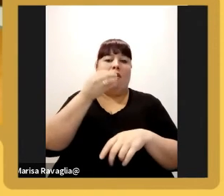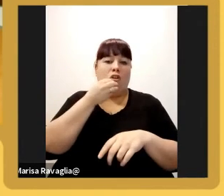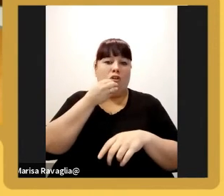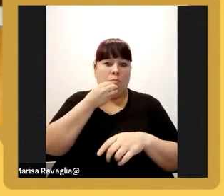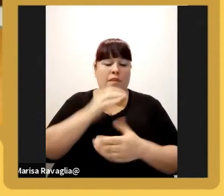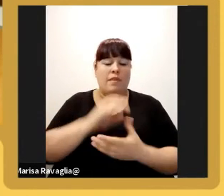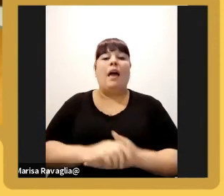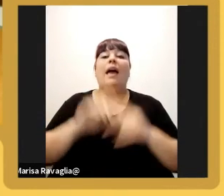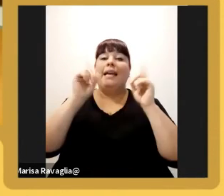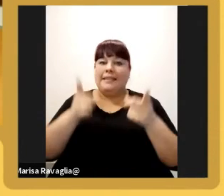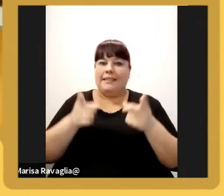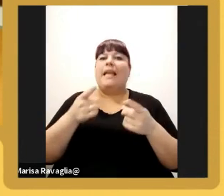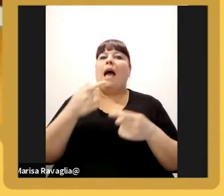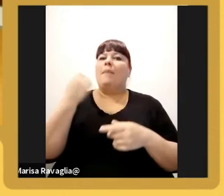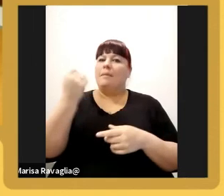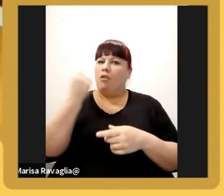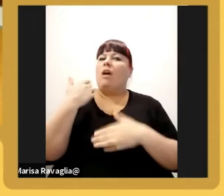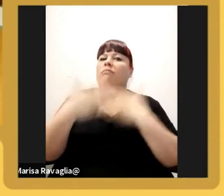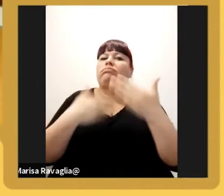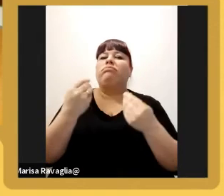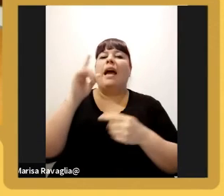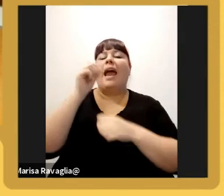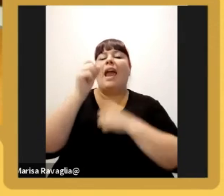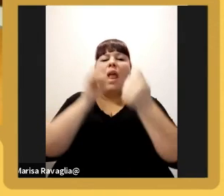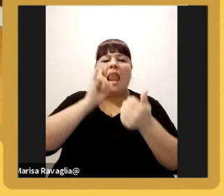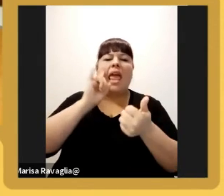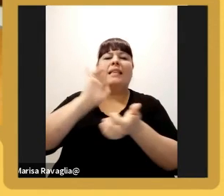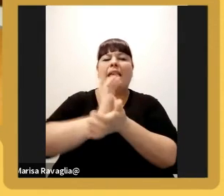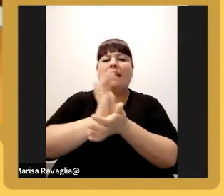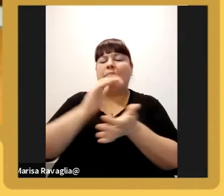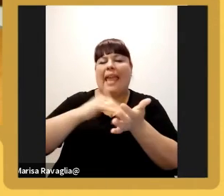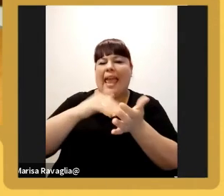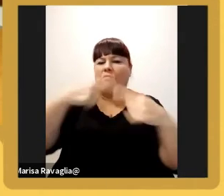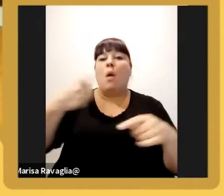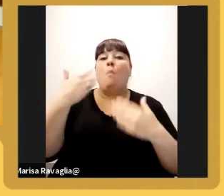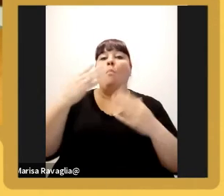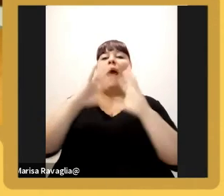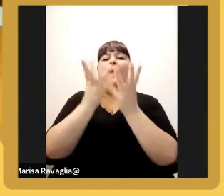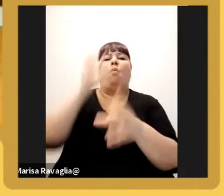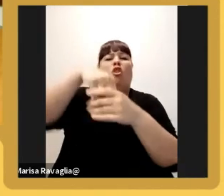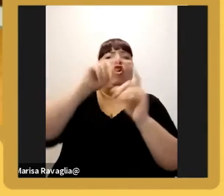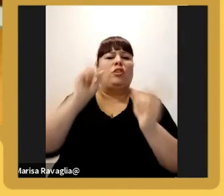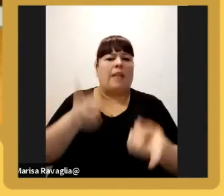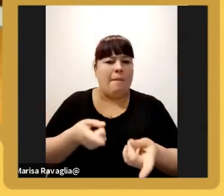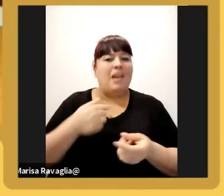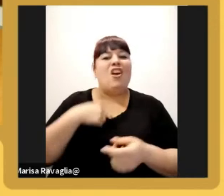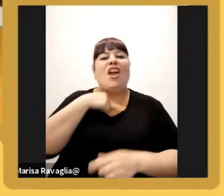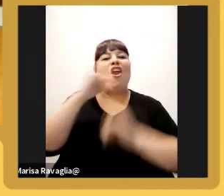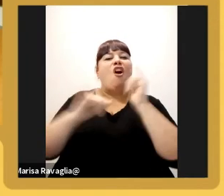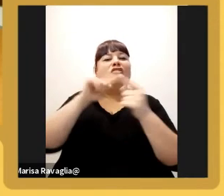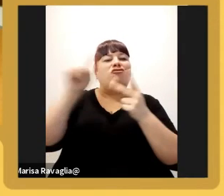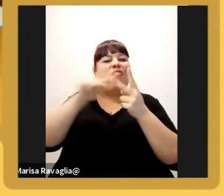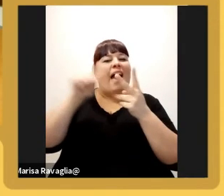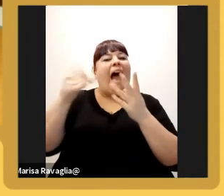también un potencial grande que es toda la industria láctea para ganar en el mundo así que más o menos le quise comentar todos los desafíos que